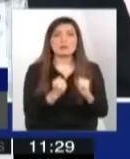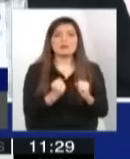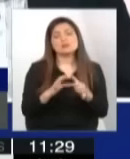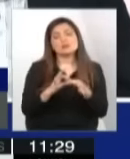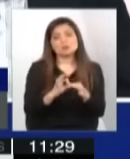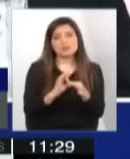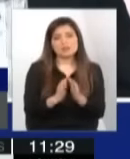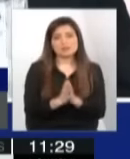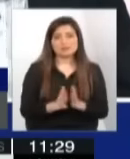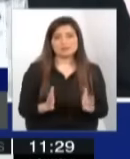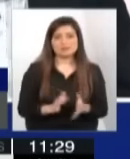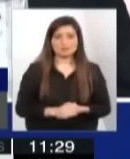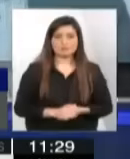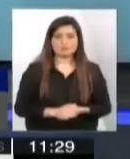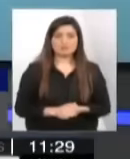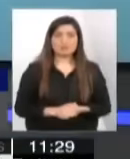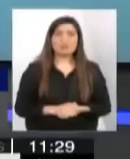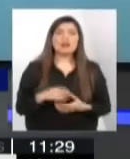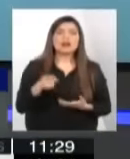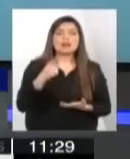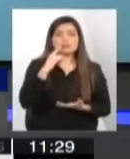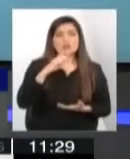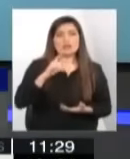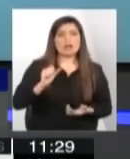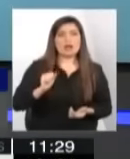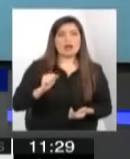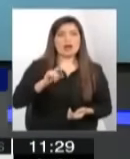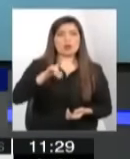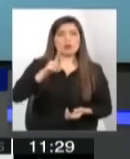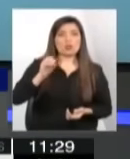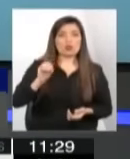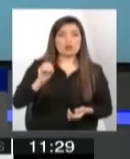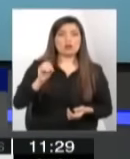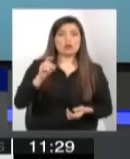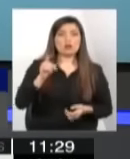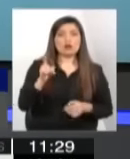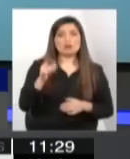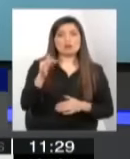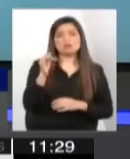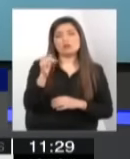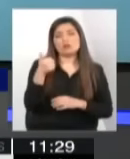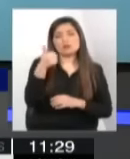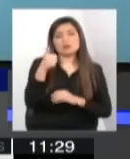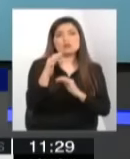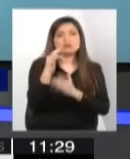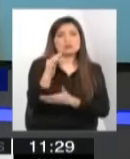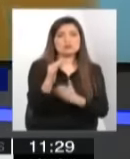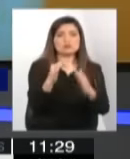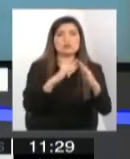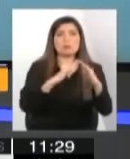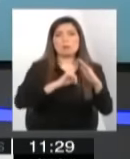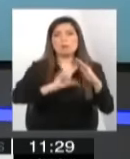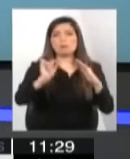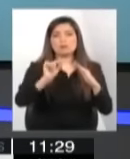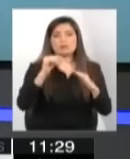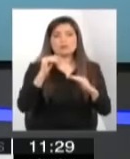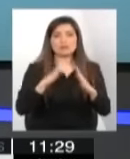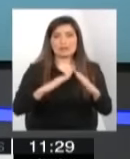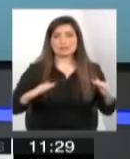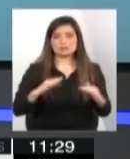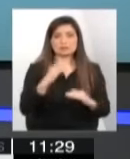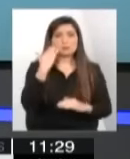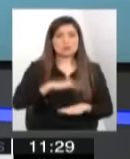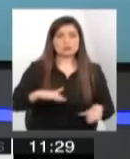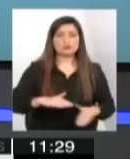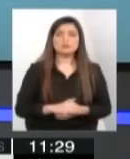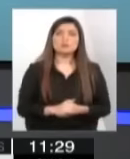Gracias. Ahí está Claudio de la Fundación de Egresados de las Casas de Menores. Demos un segundito para hacer más larguito el próximo bloque, porque quise escuchar a